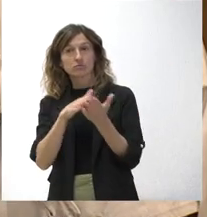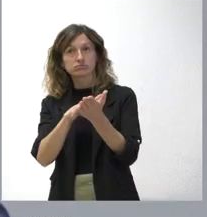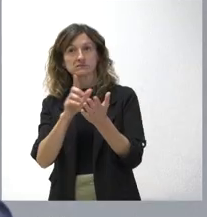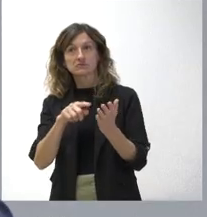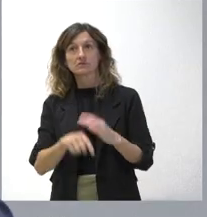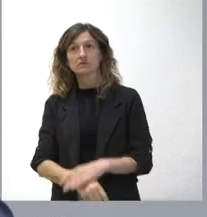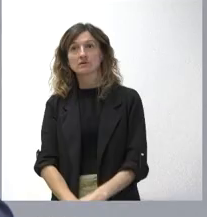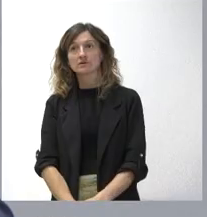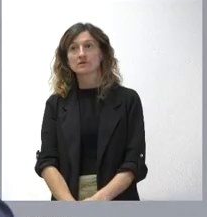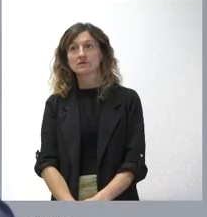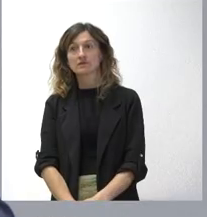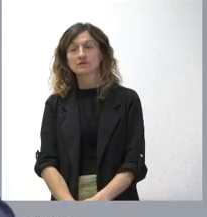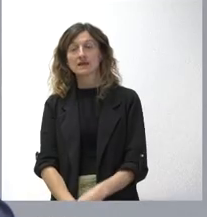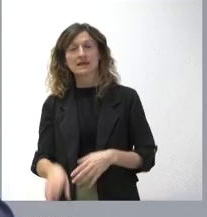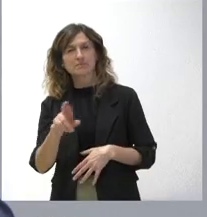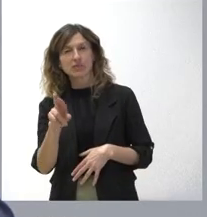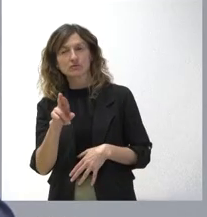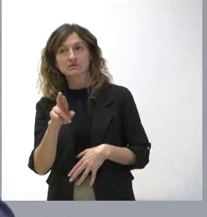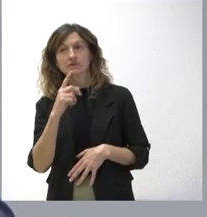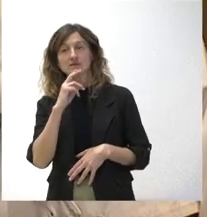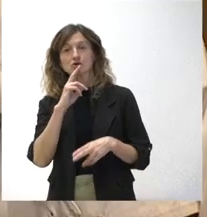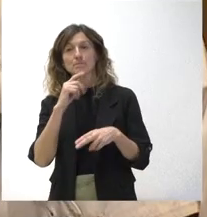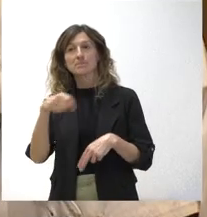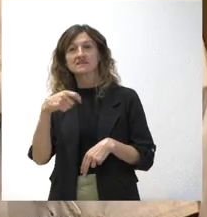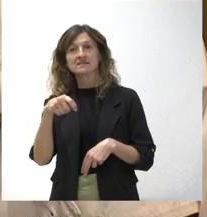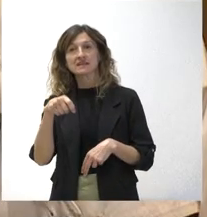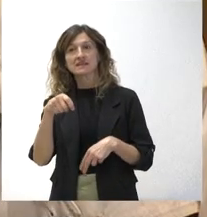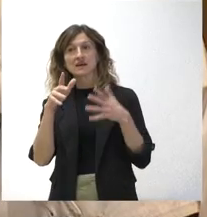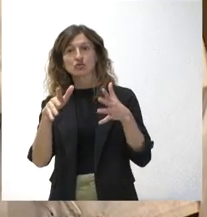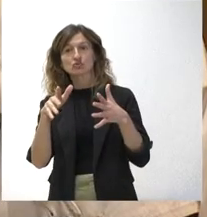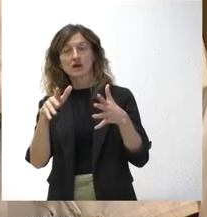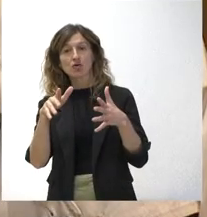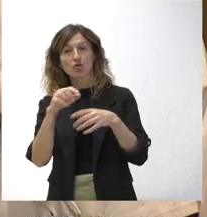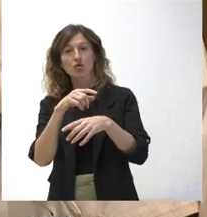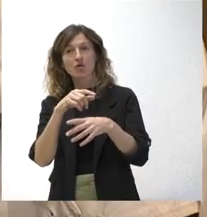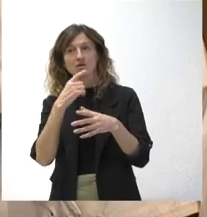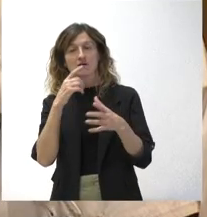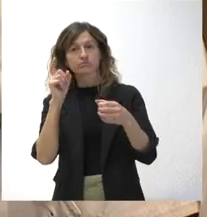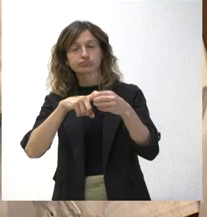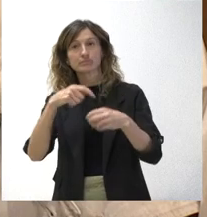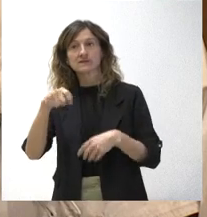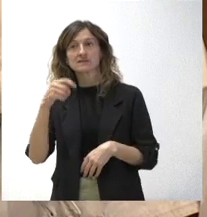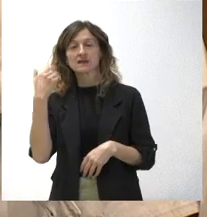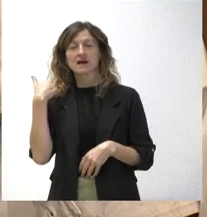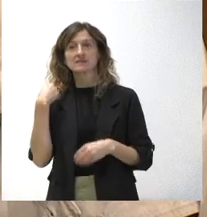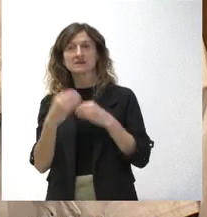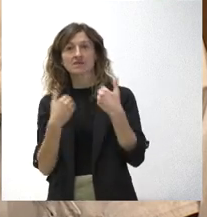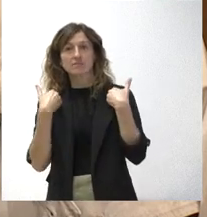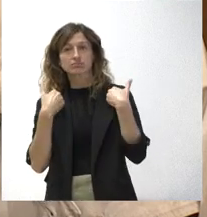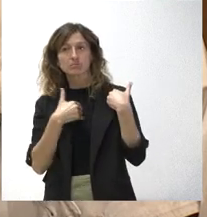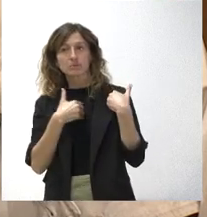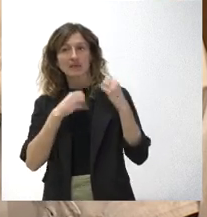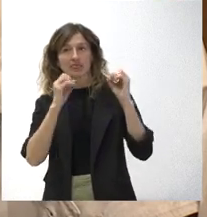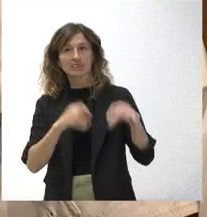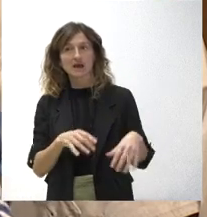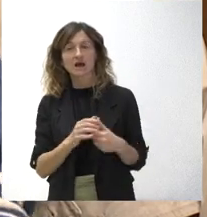Perdón, si tenemos previsto. Sí, nombrar a alguien como presidente del consejo asesor, que es la persona que antes ejercía esto, lo dejó.